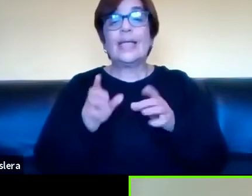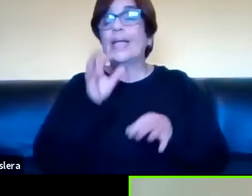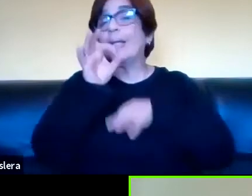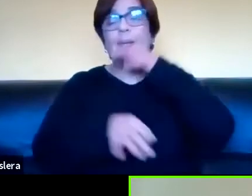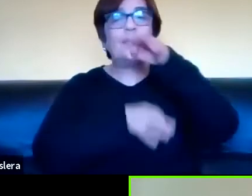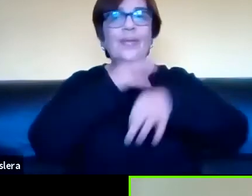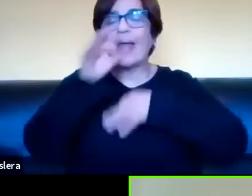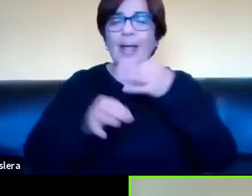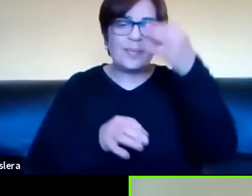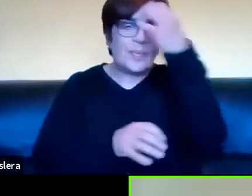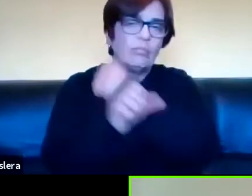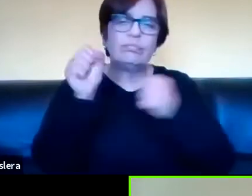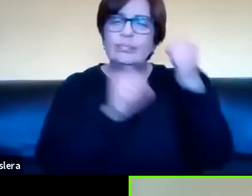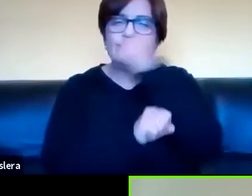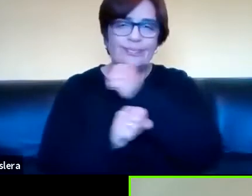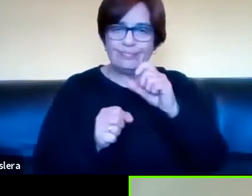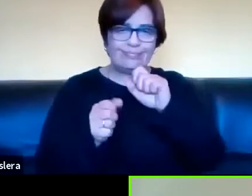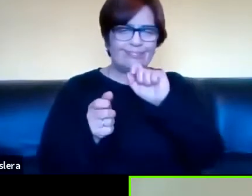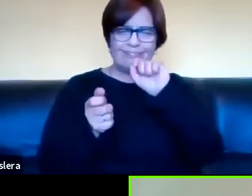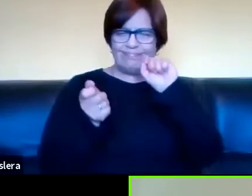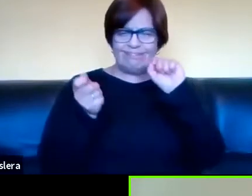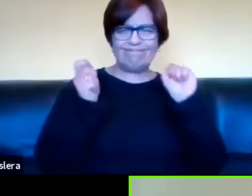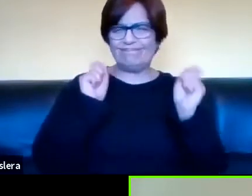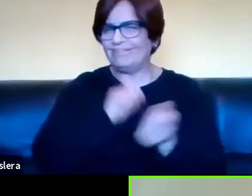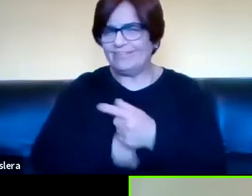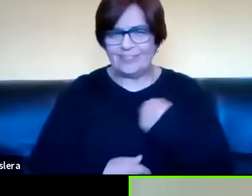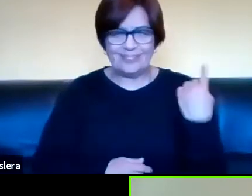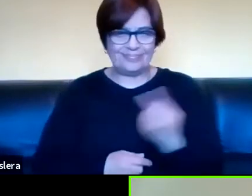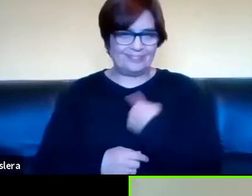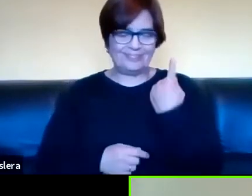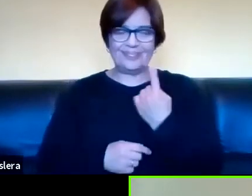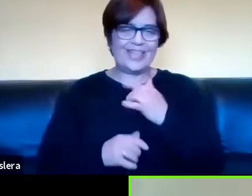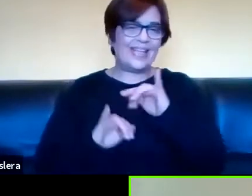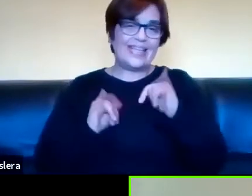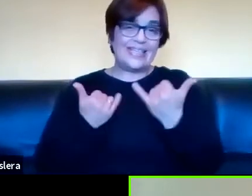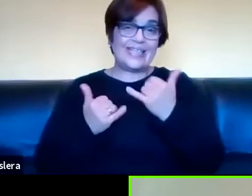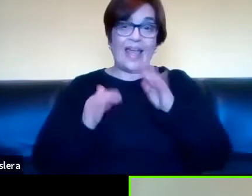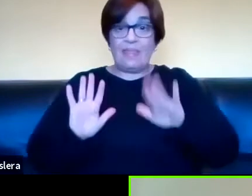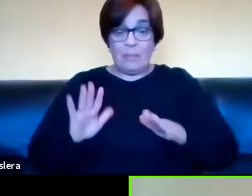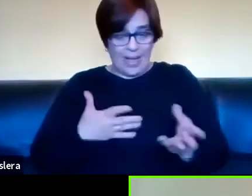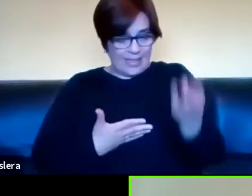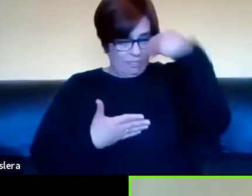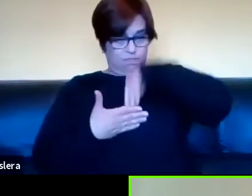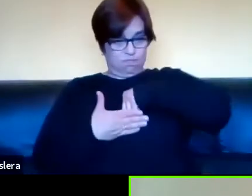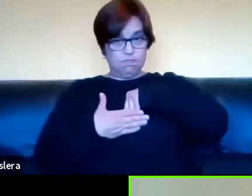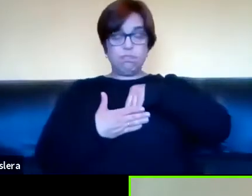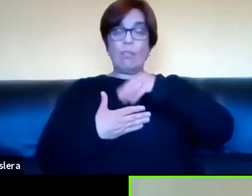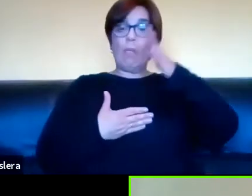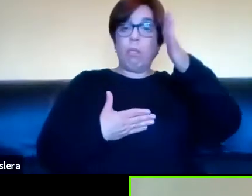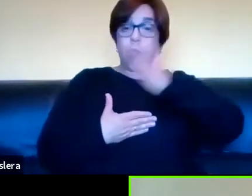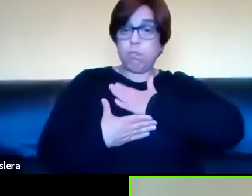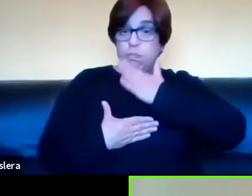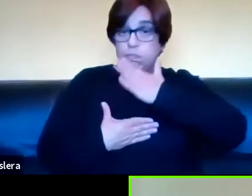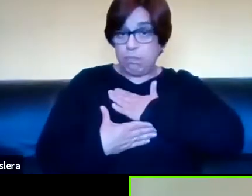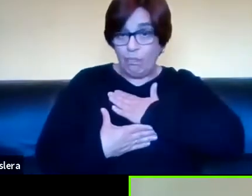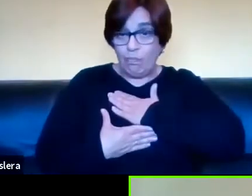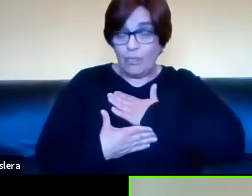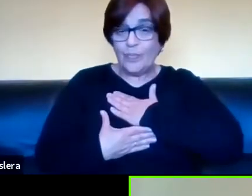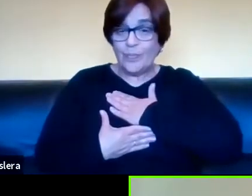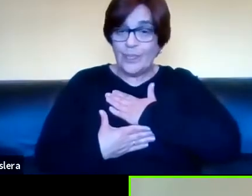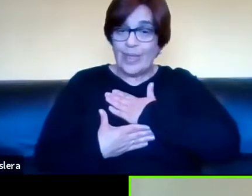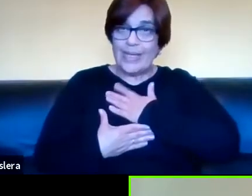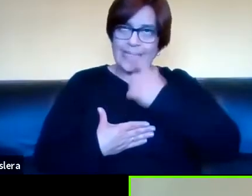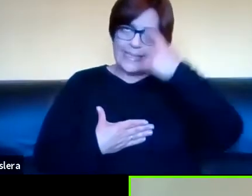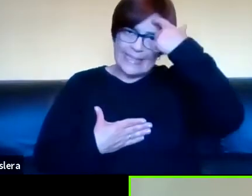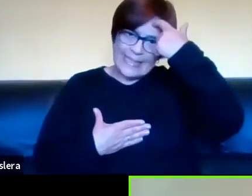la tecnología nos modifica de tal forma que se inscribe se vuelve plano interno se inscribe en nuestro sistema